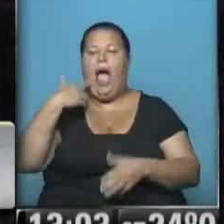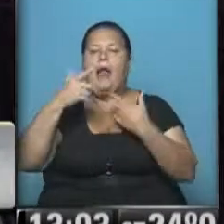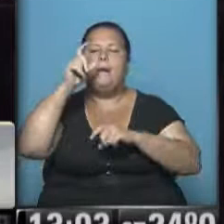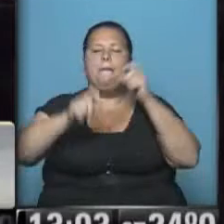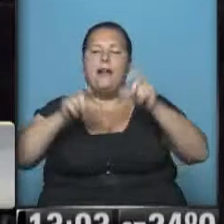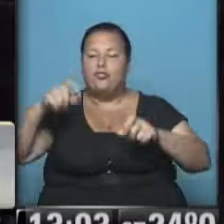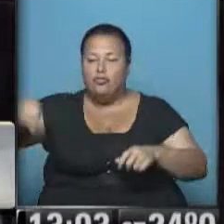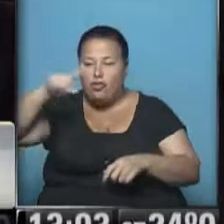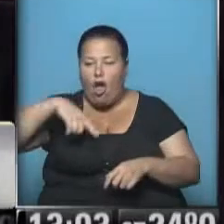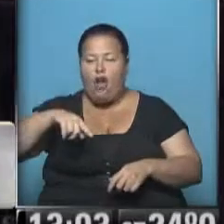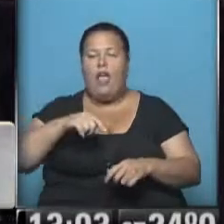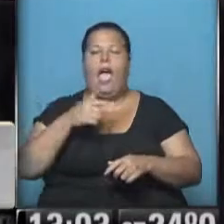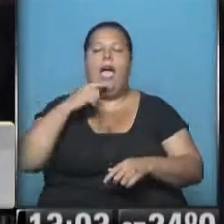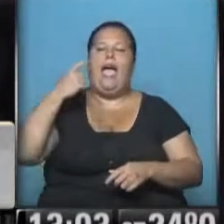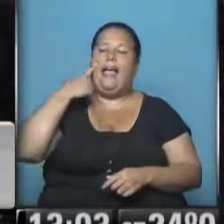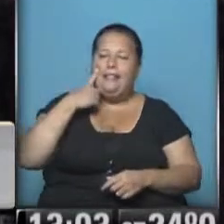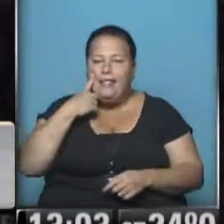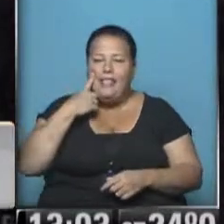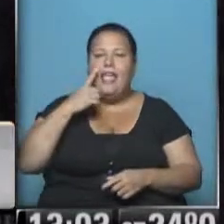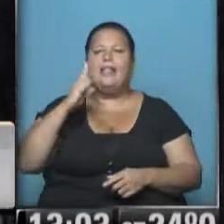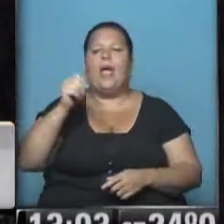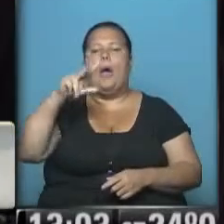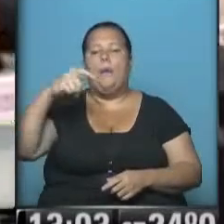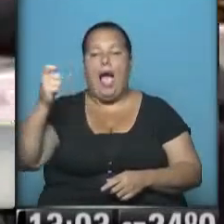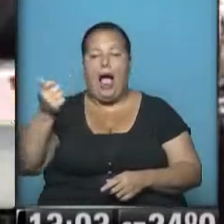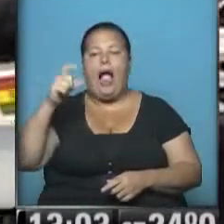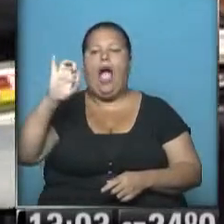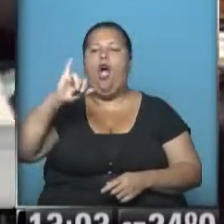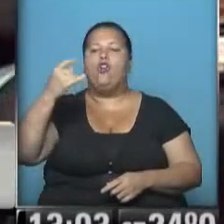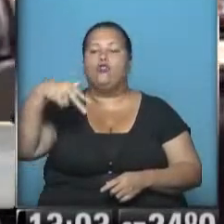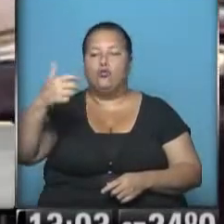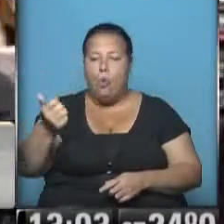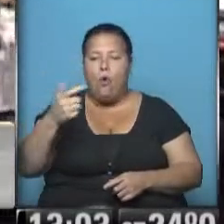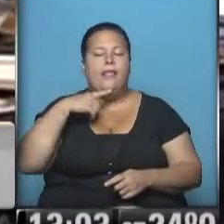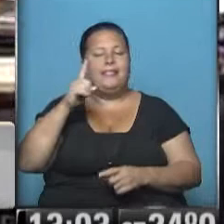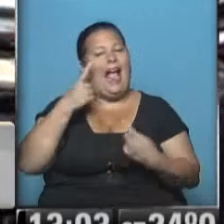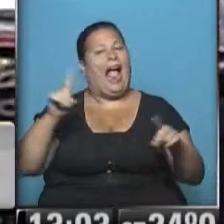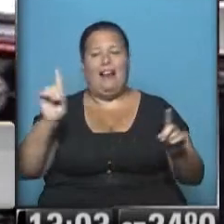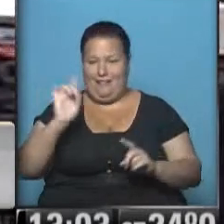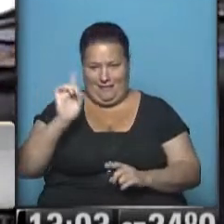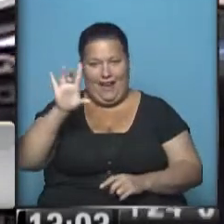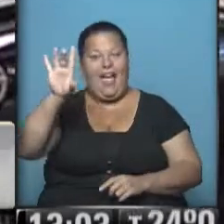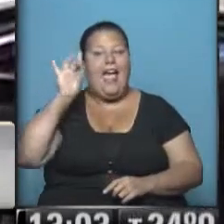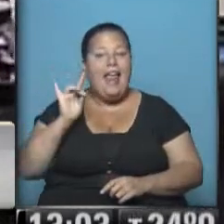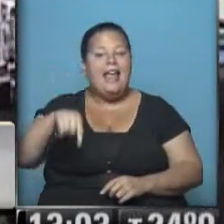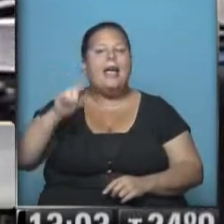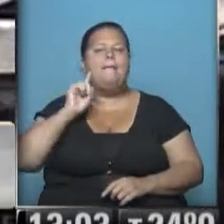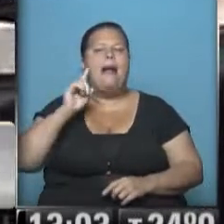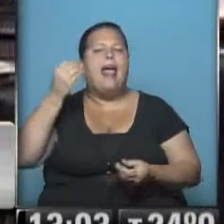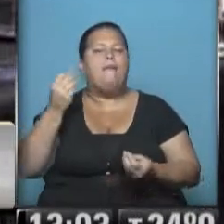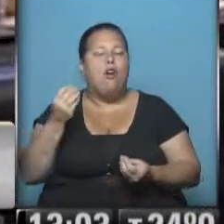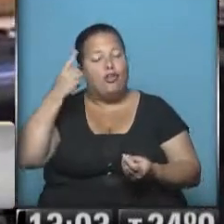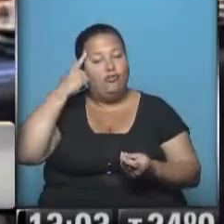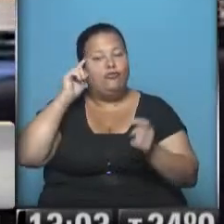de aquí, incluso con la Intendenta Blanca Osuna, que nos decía, que tampoco es casual, que al elegirse Paraná se haya